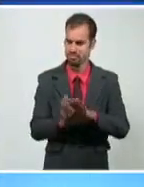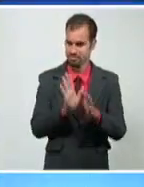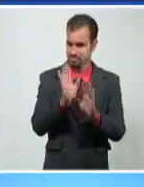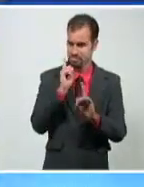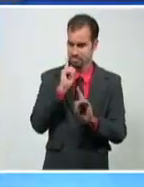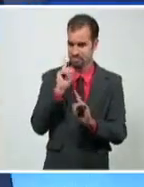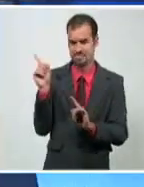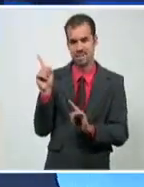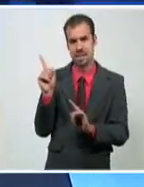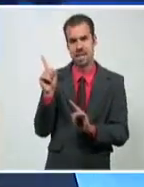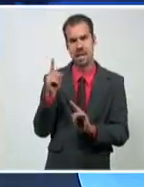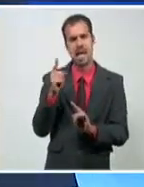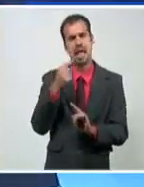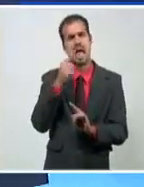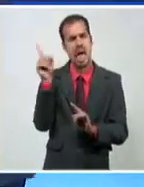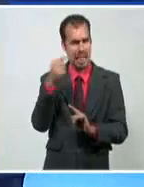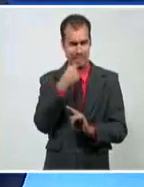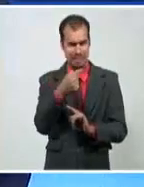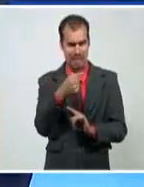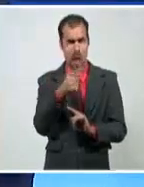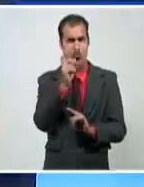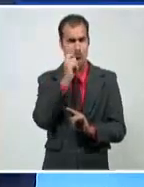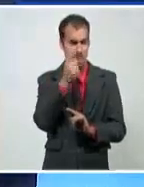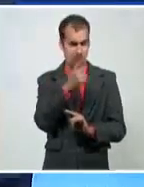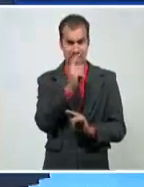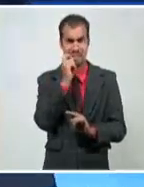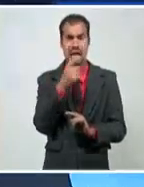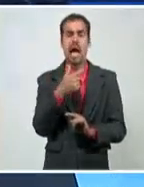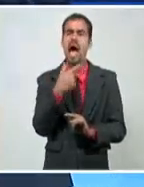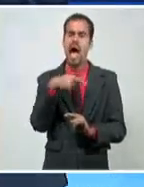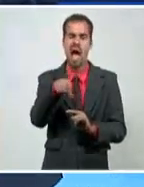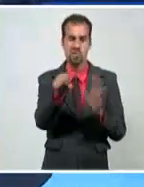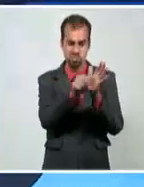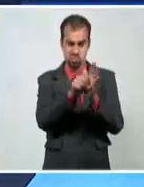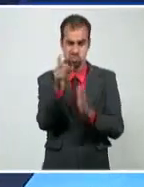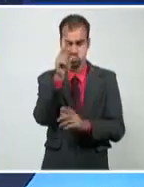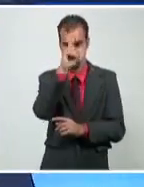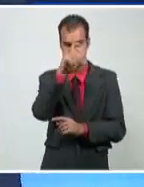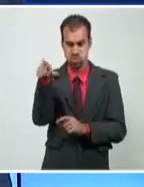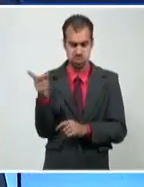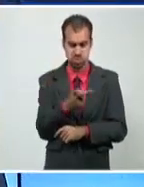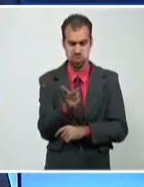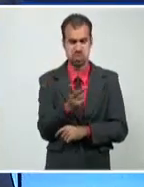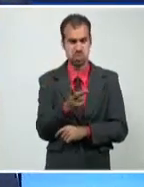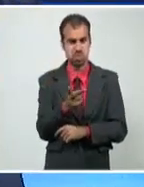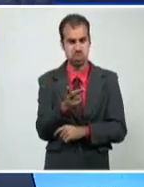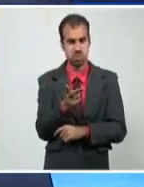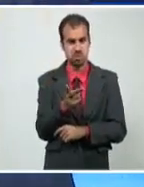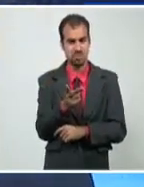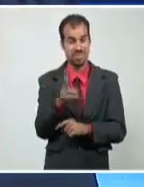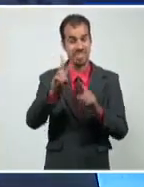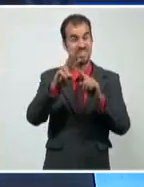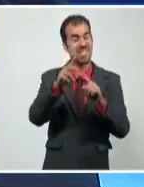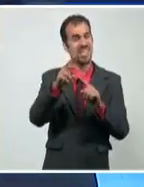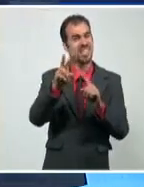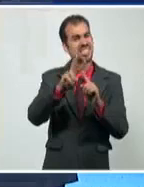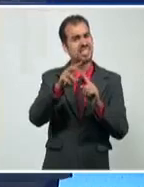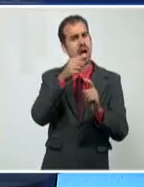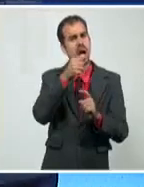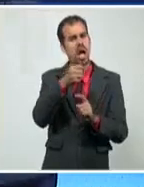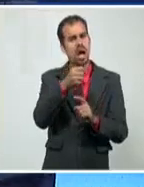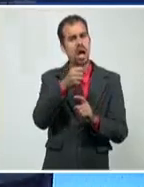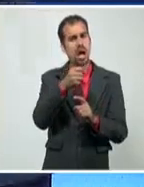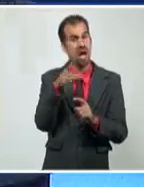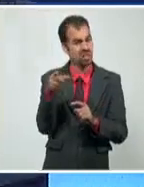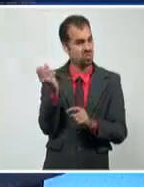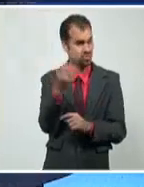existen camas vacías. Lo afirma en un canal de televisión. ¿Les parece que eso es mentir después de lo que hemos visto? Apoyo al bloqueo